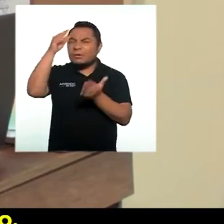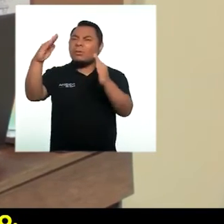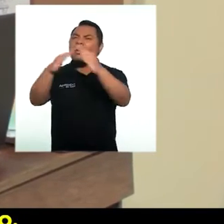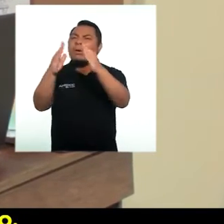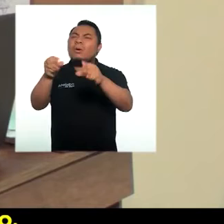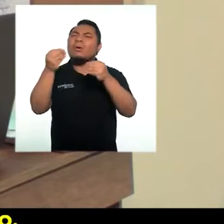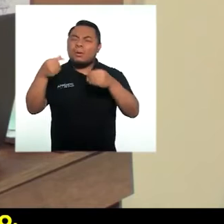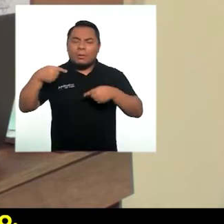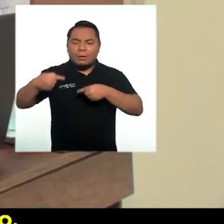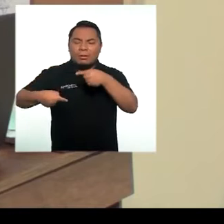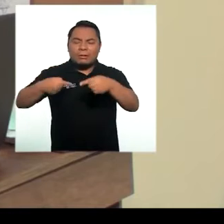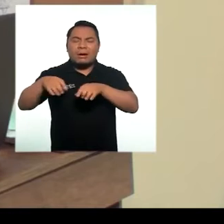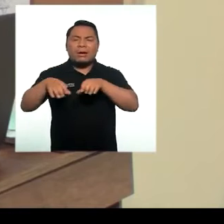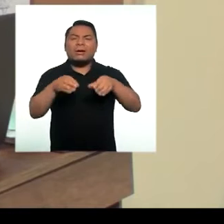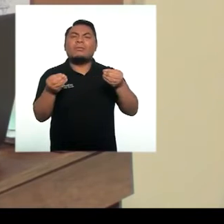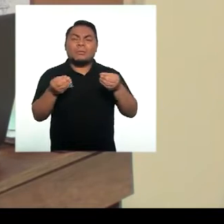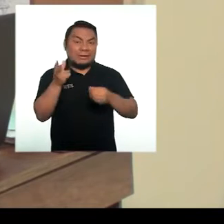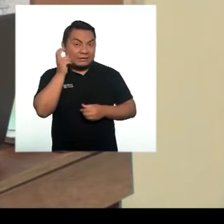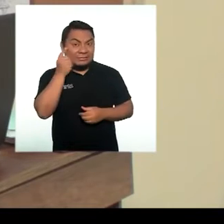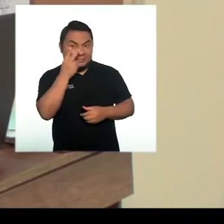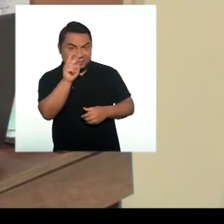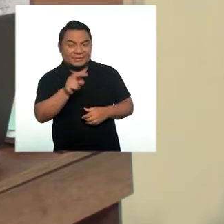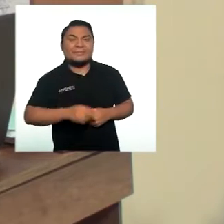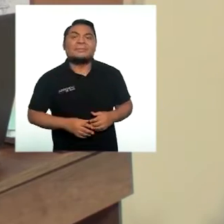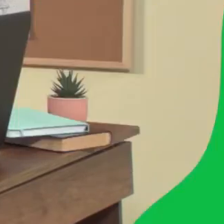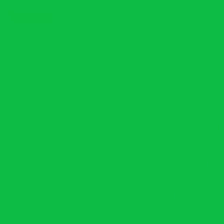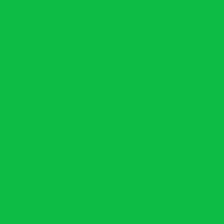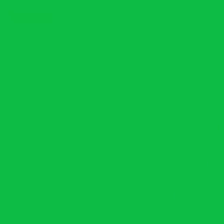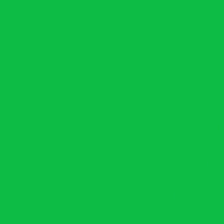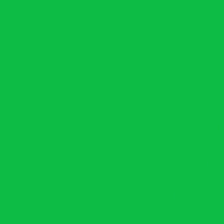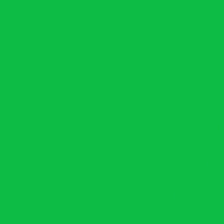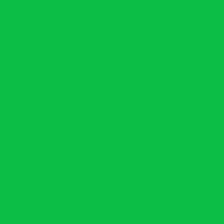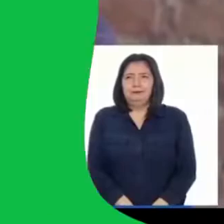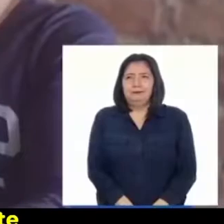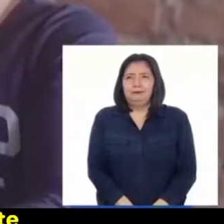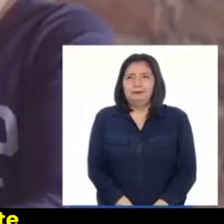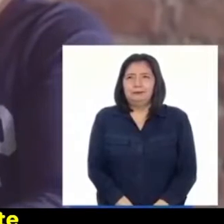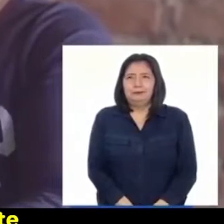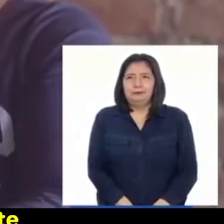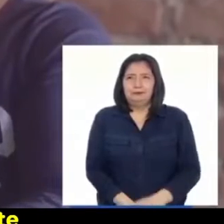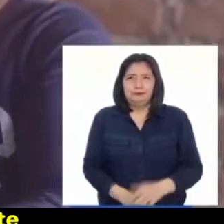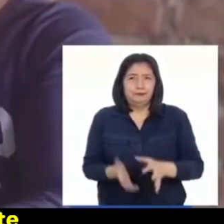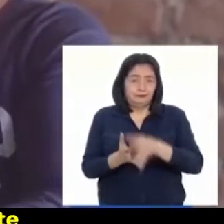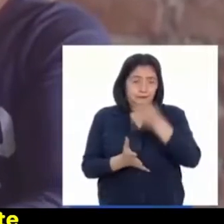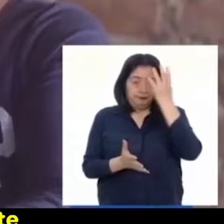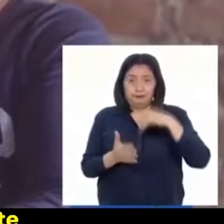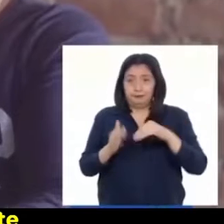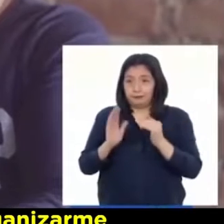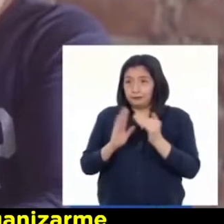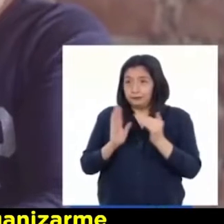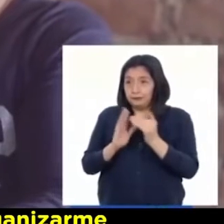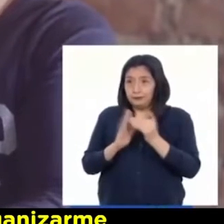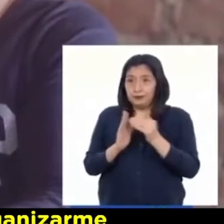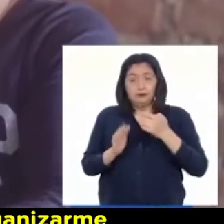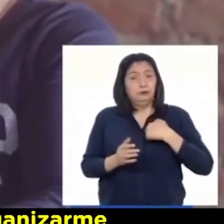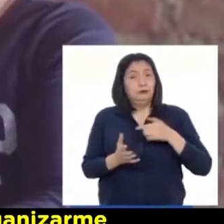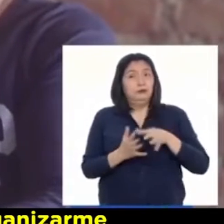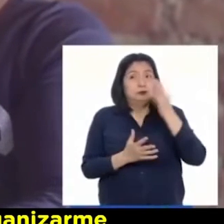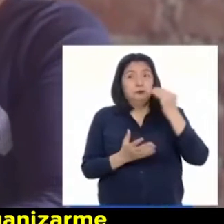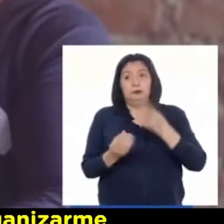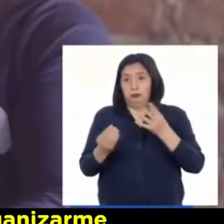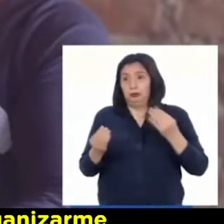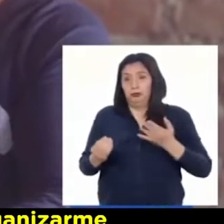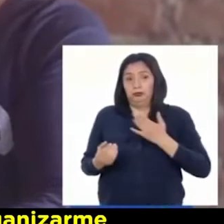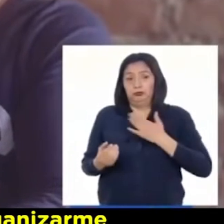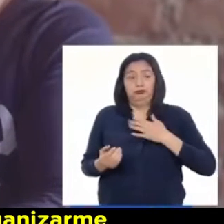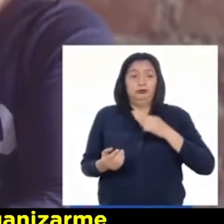casa desde lo cotidiano? ¡Acompáñenme a escucharlas! En Aprendo en Casa he aprendido bastante con mis